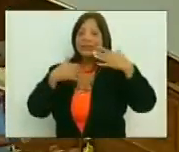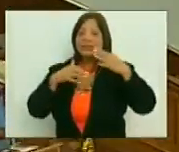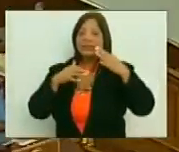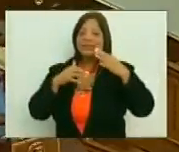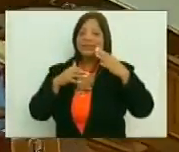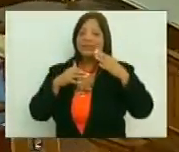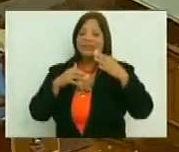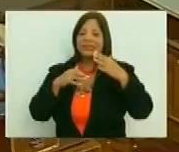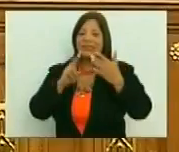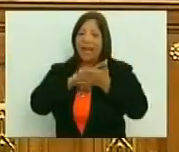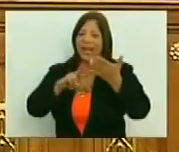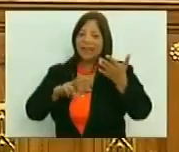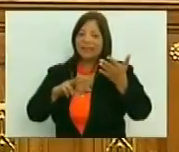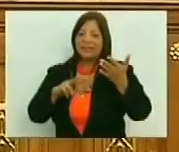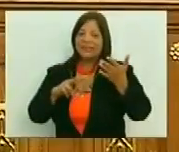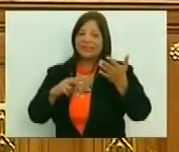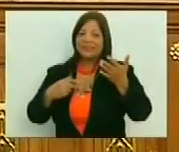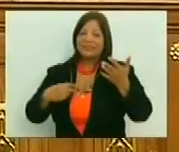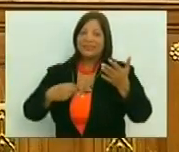bueno,